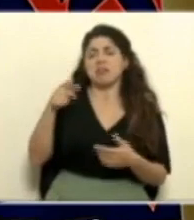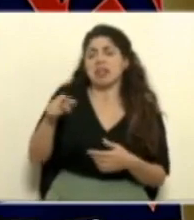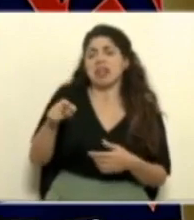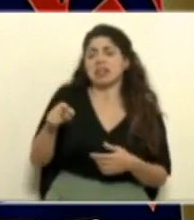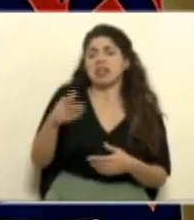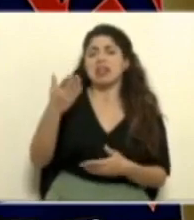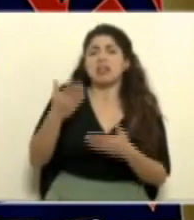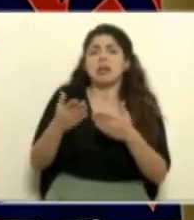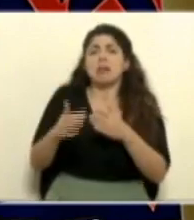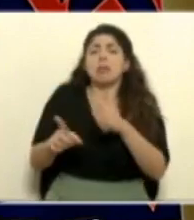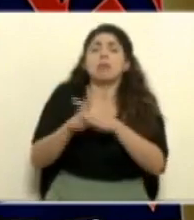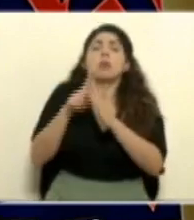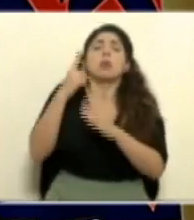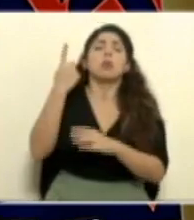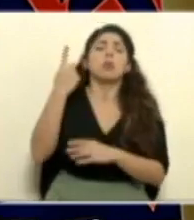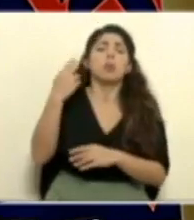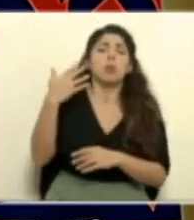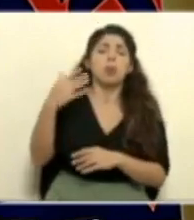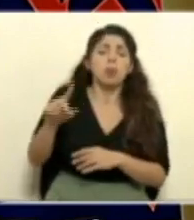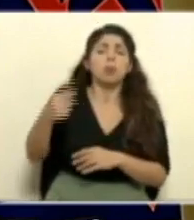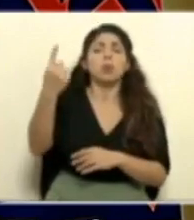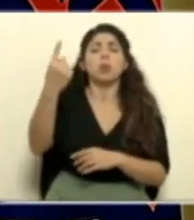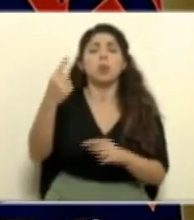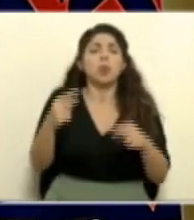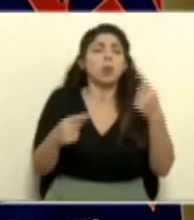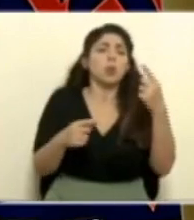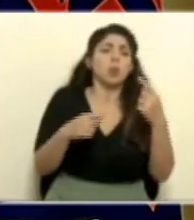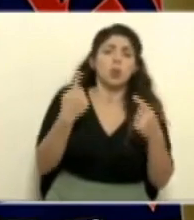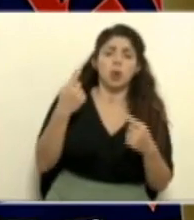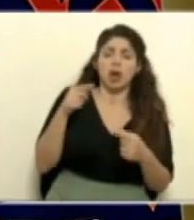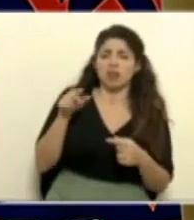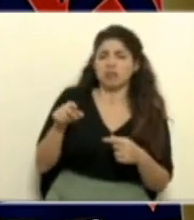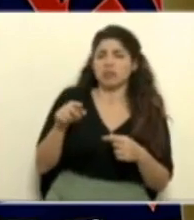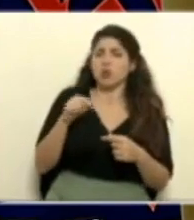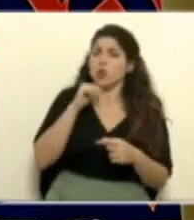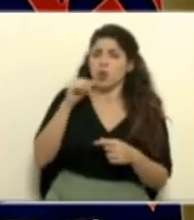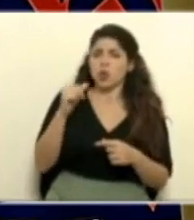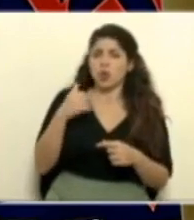introducciones esporádicas a lo largo del tiempo que no tiene una transmisión